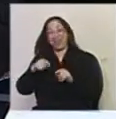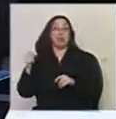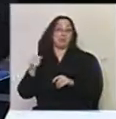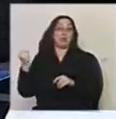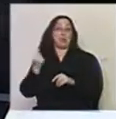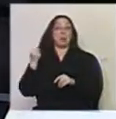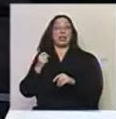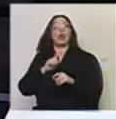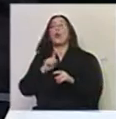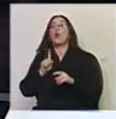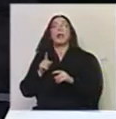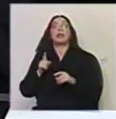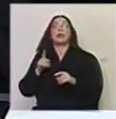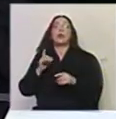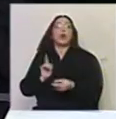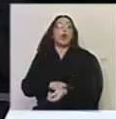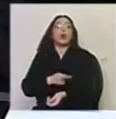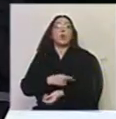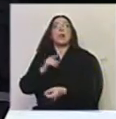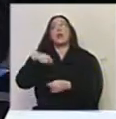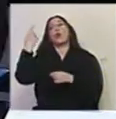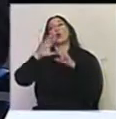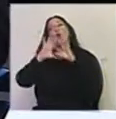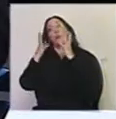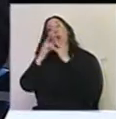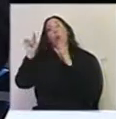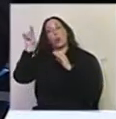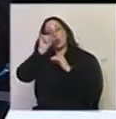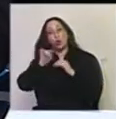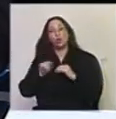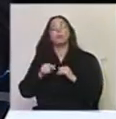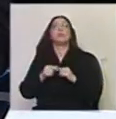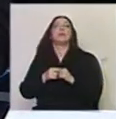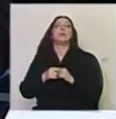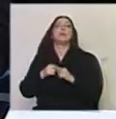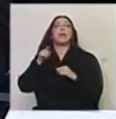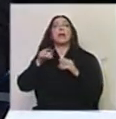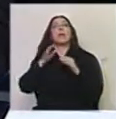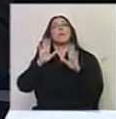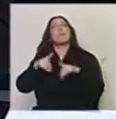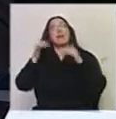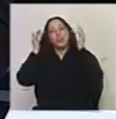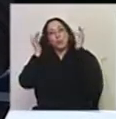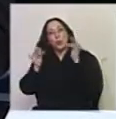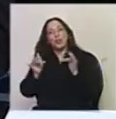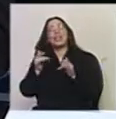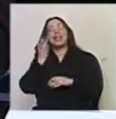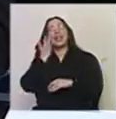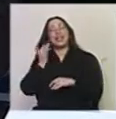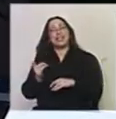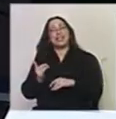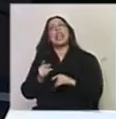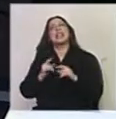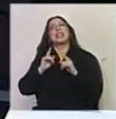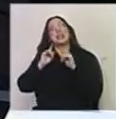cosa que no es habitual en otros países del mundo. Eso, por un lado, por la parte educativa y la parte artística. Pero